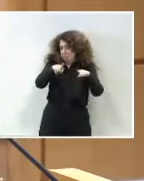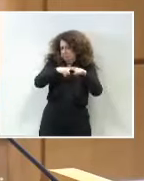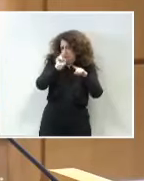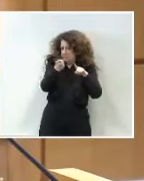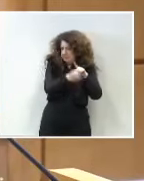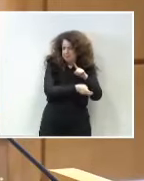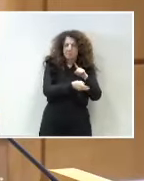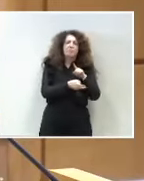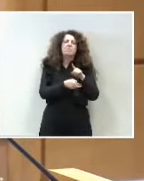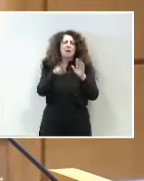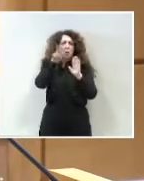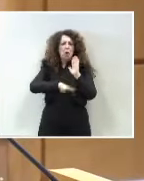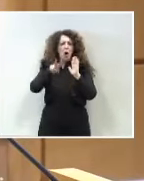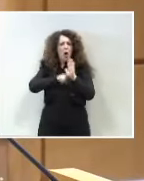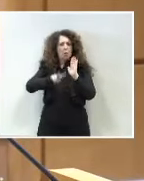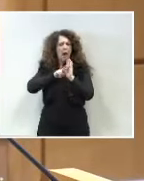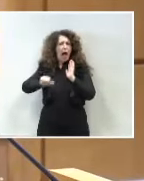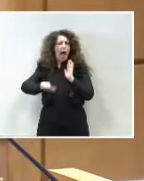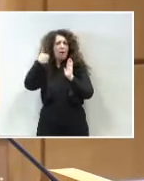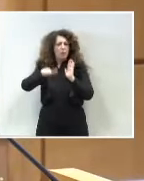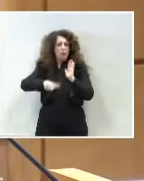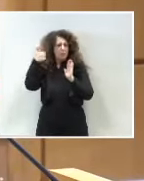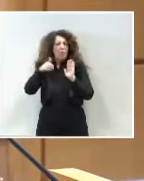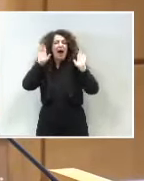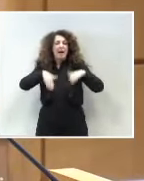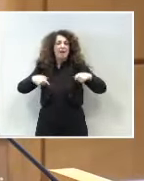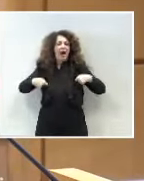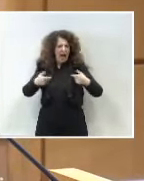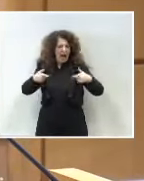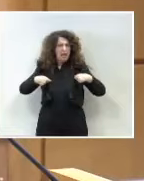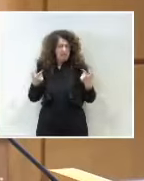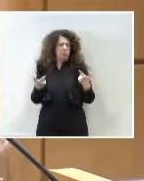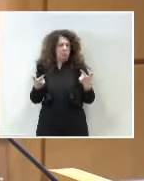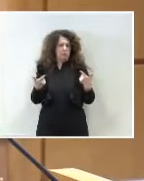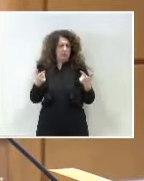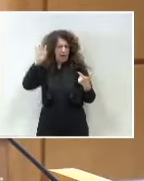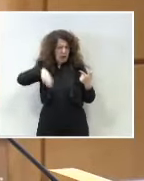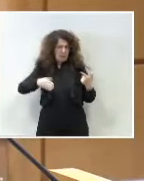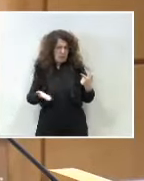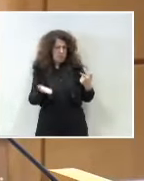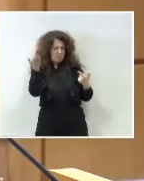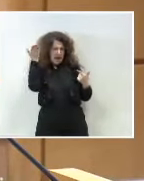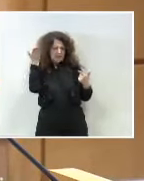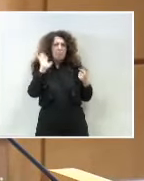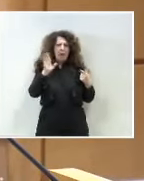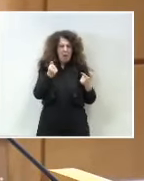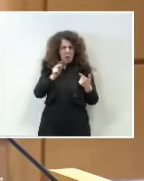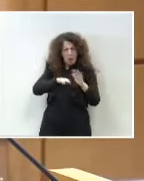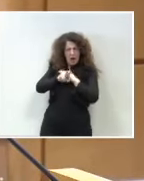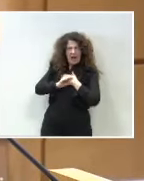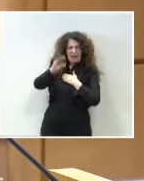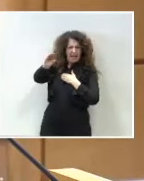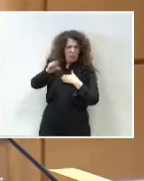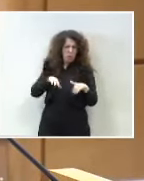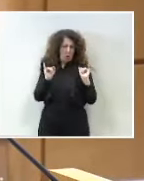normas que suponen un aumento de los gastos que debe afrontar Cataluña sin ir acompañados de estos recursos extraordinarios